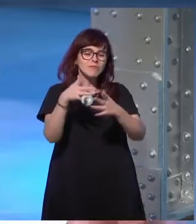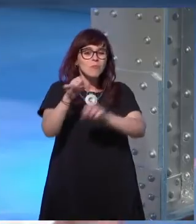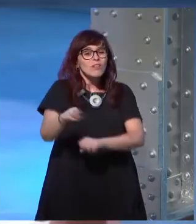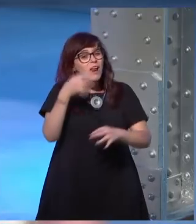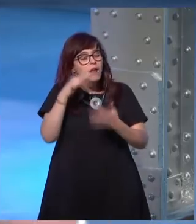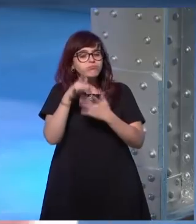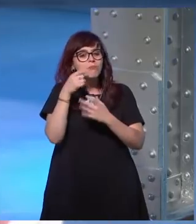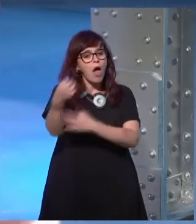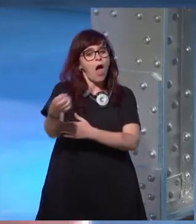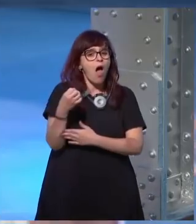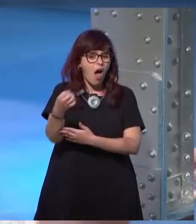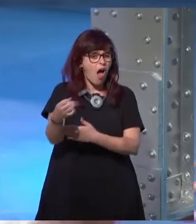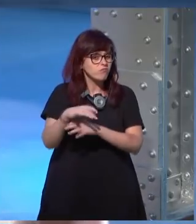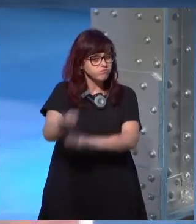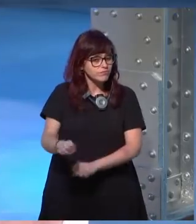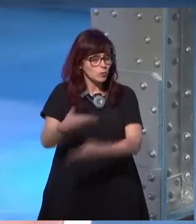diría